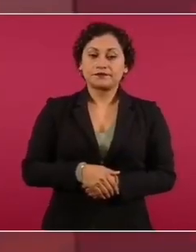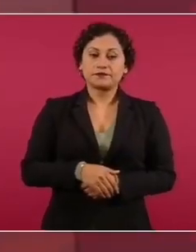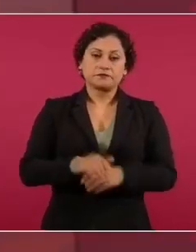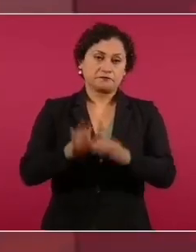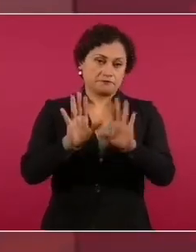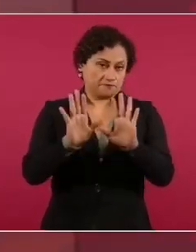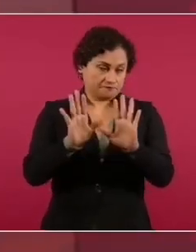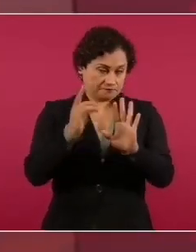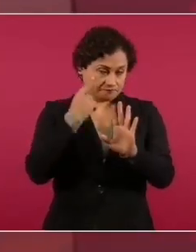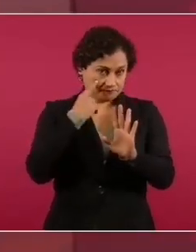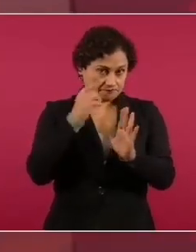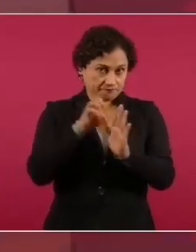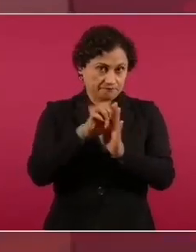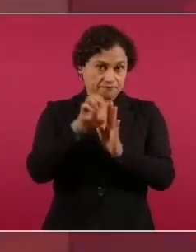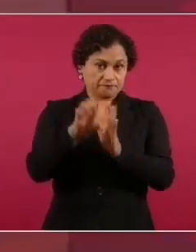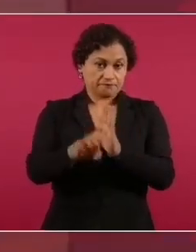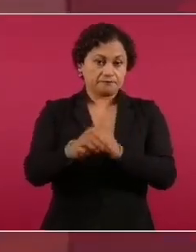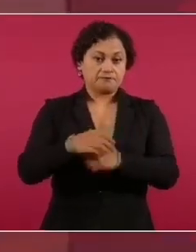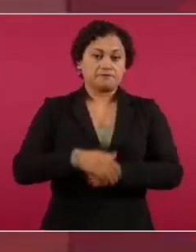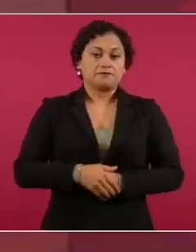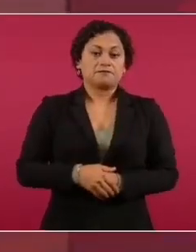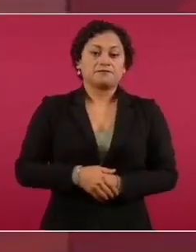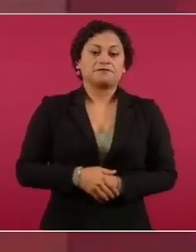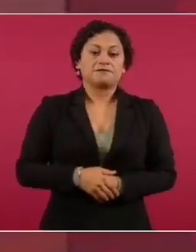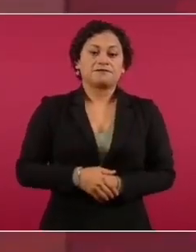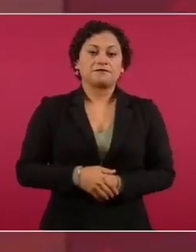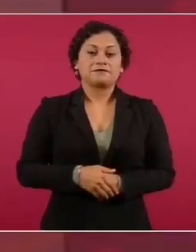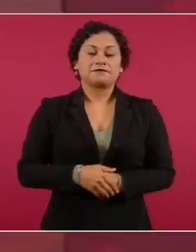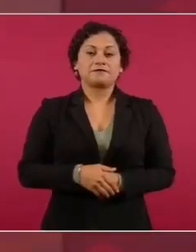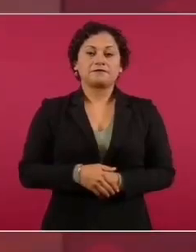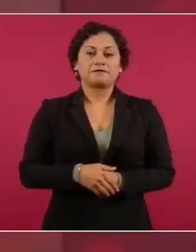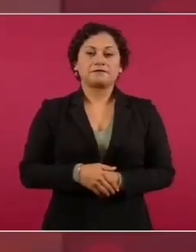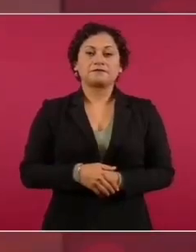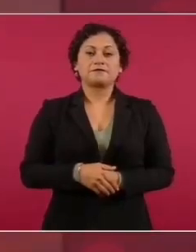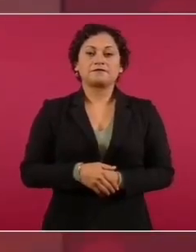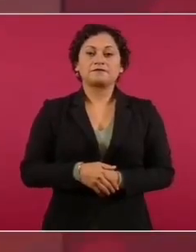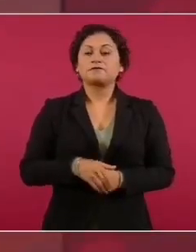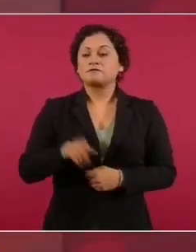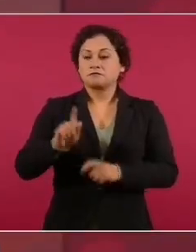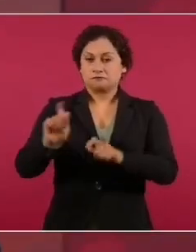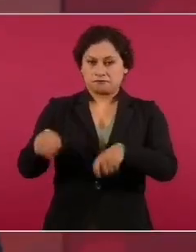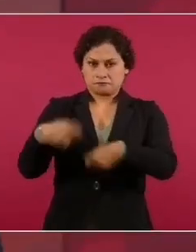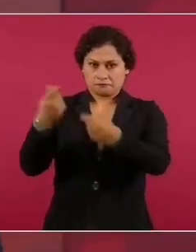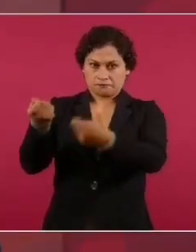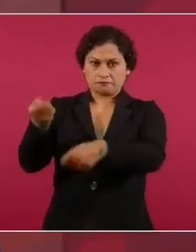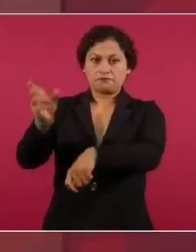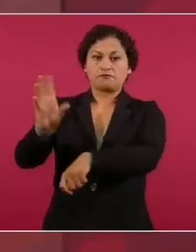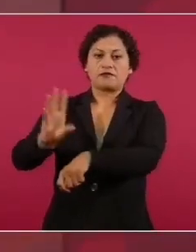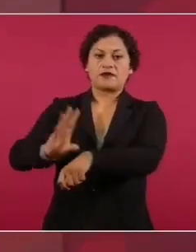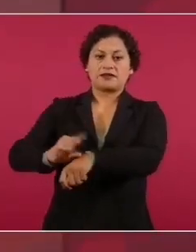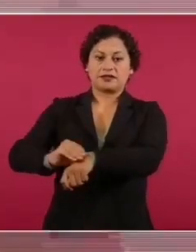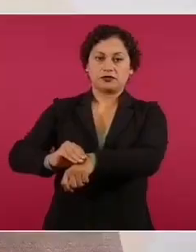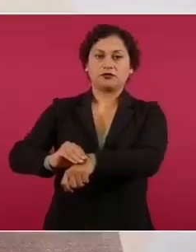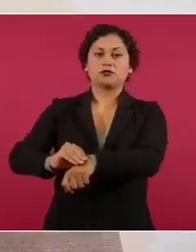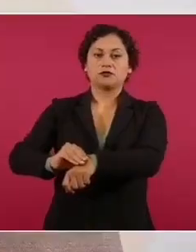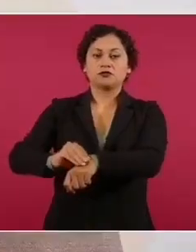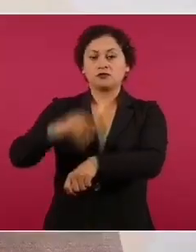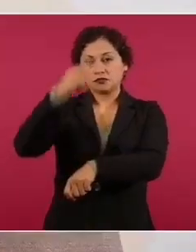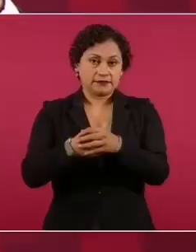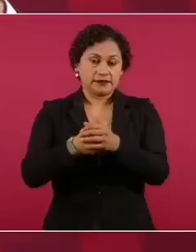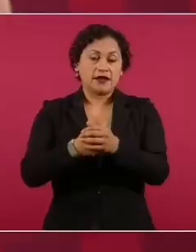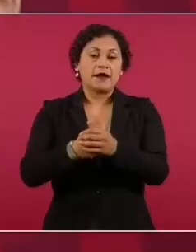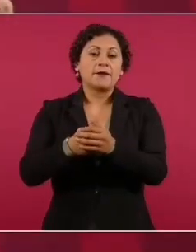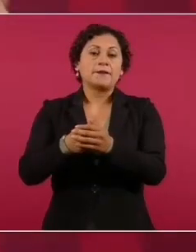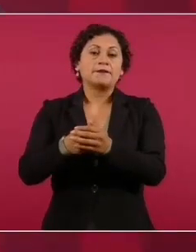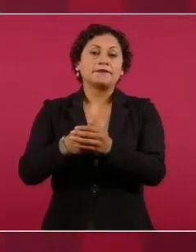ejemplo, me puedes decir cambia de ejemplo, pero una licencia para importar